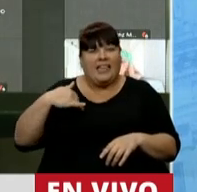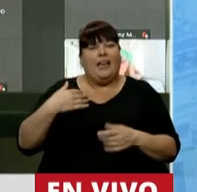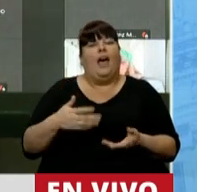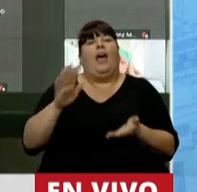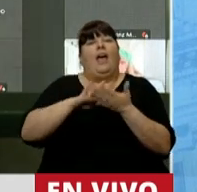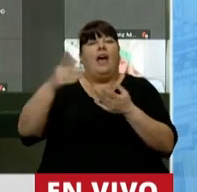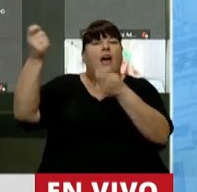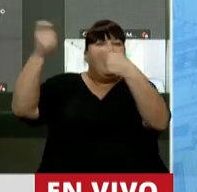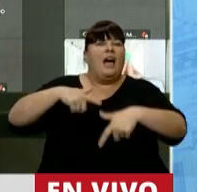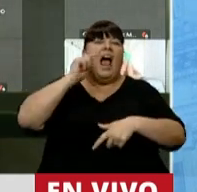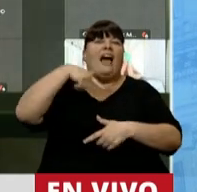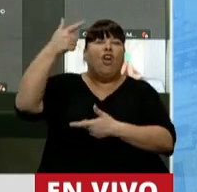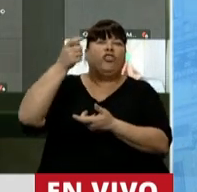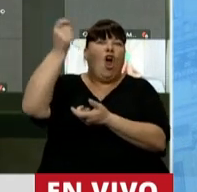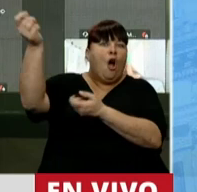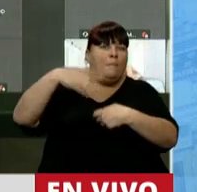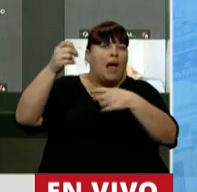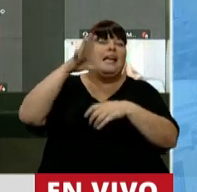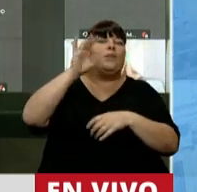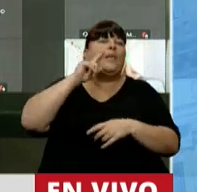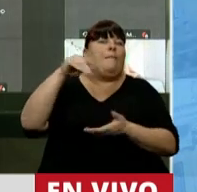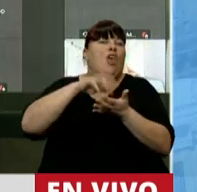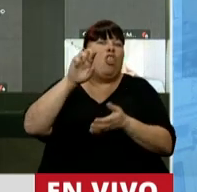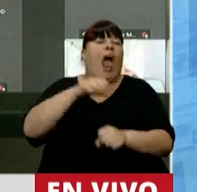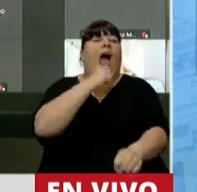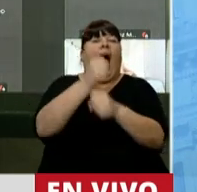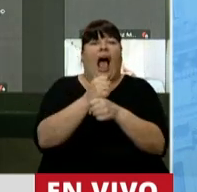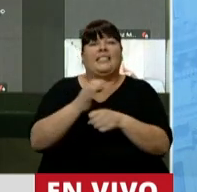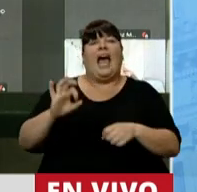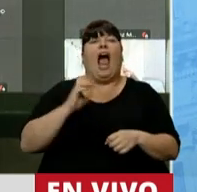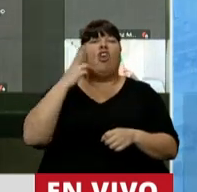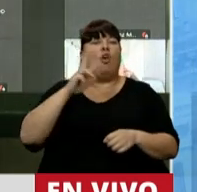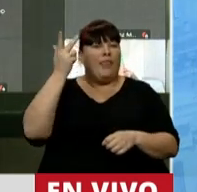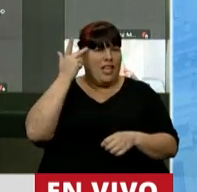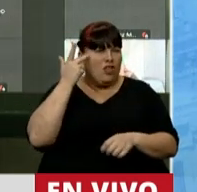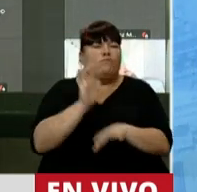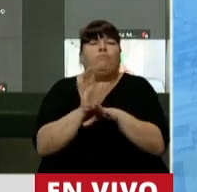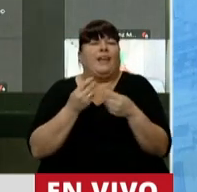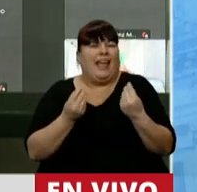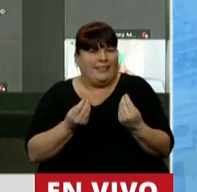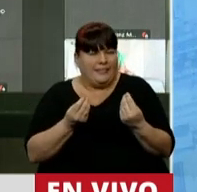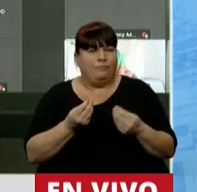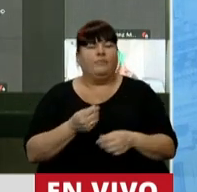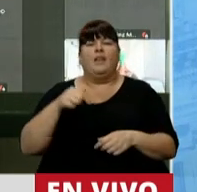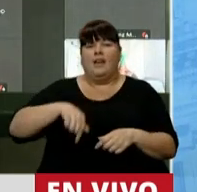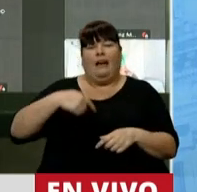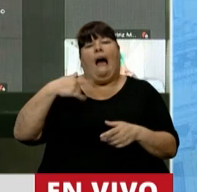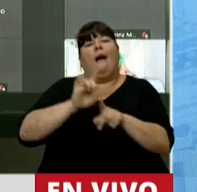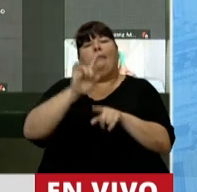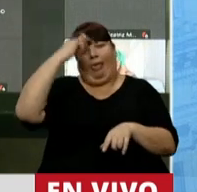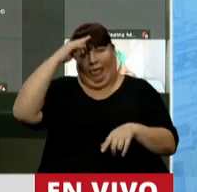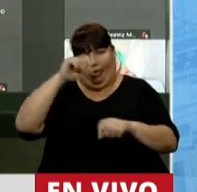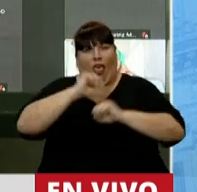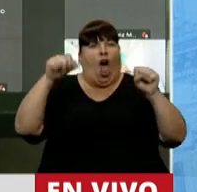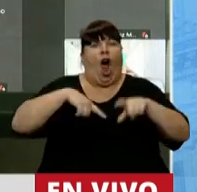que empezar a importar gas por 50.000 millones de dólares hasta el año 2018. ¿Qué quiere decir con esto que estamos improvisando,